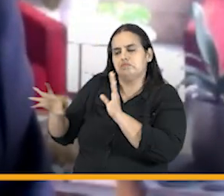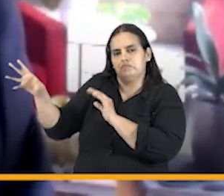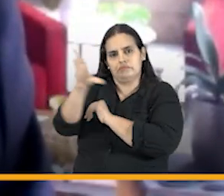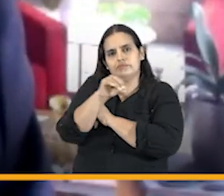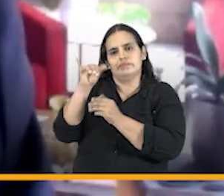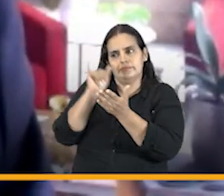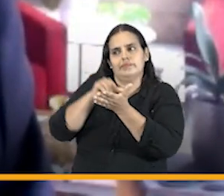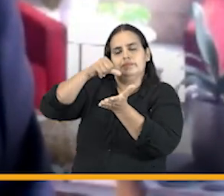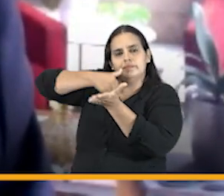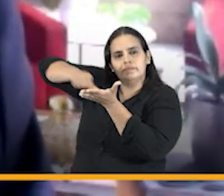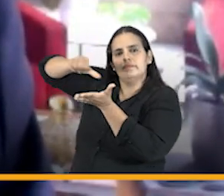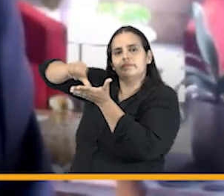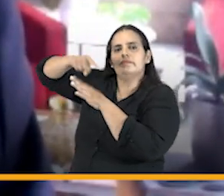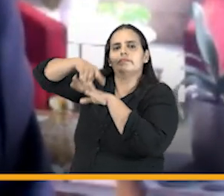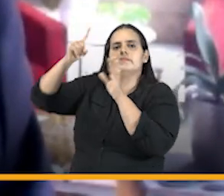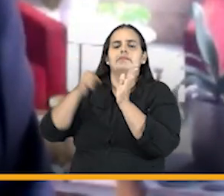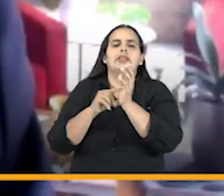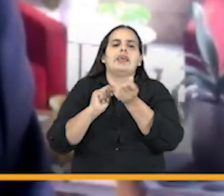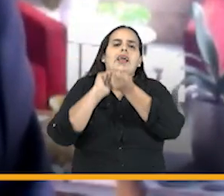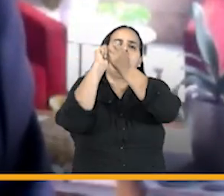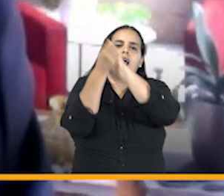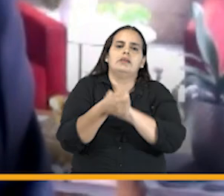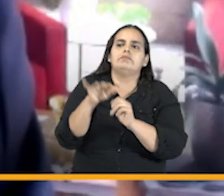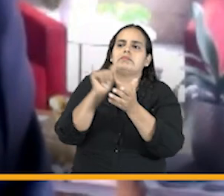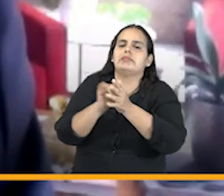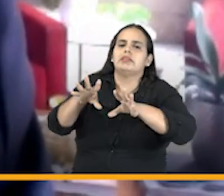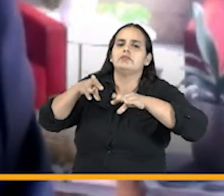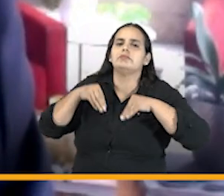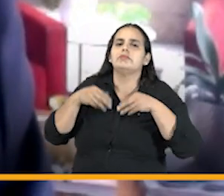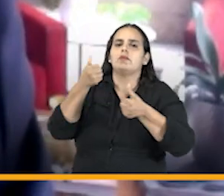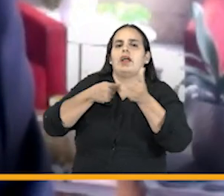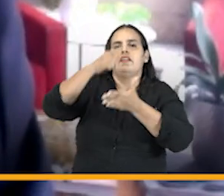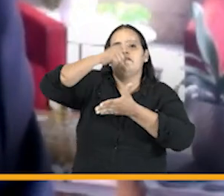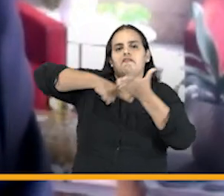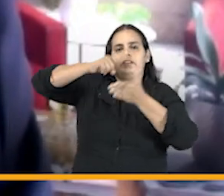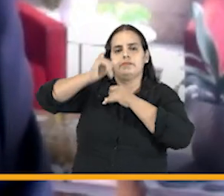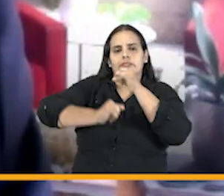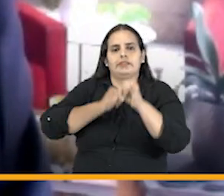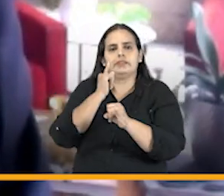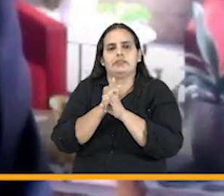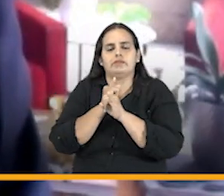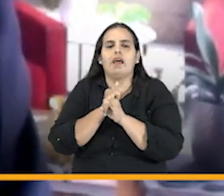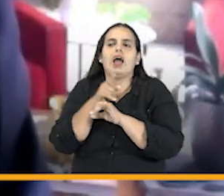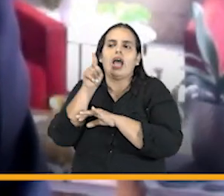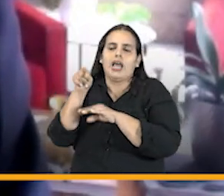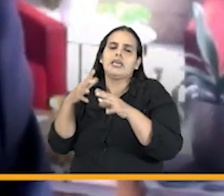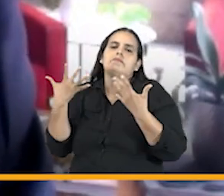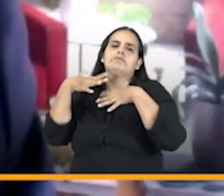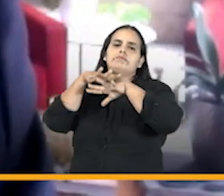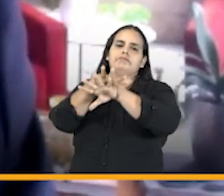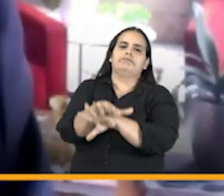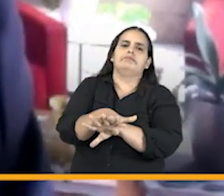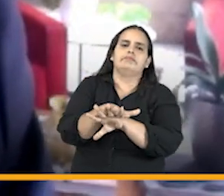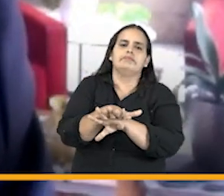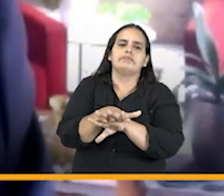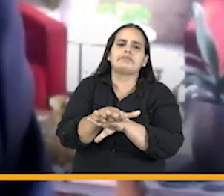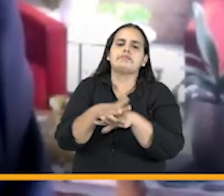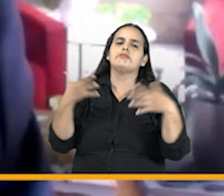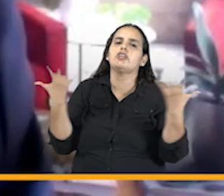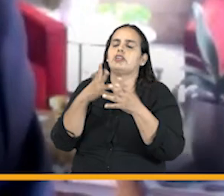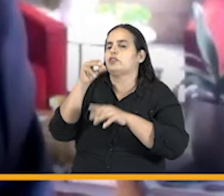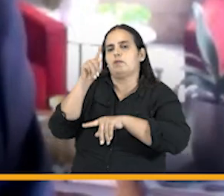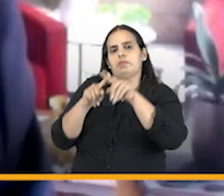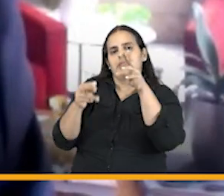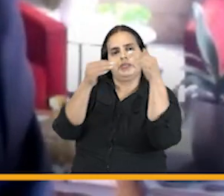arbitraje de inversión en cambio es asumido a través de firmas internacionales es una modalidad mixta donde no